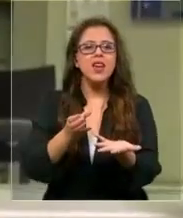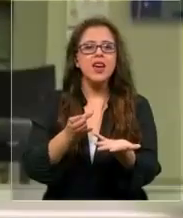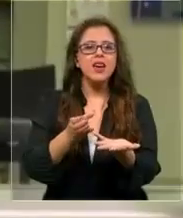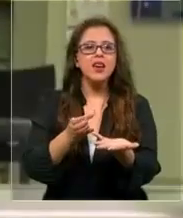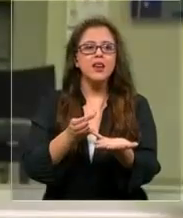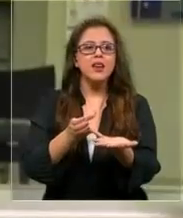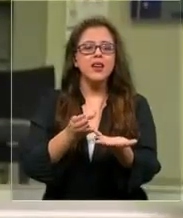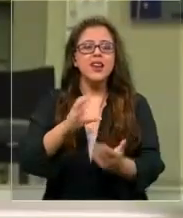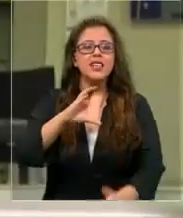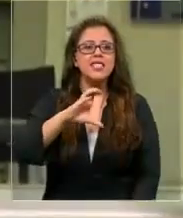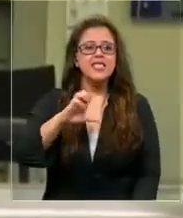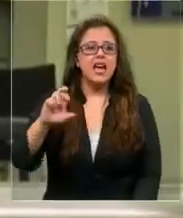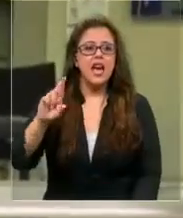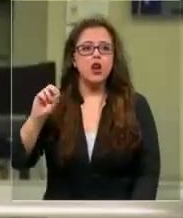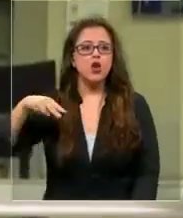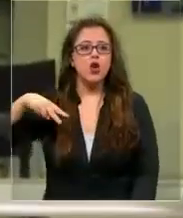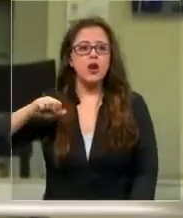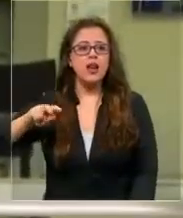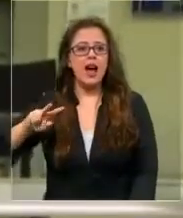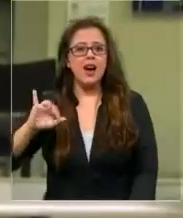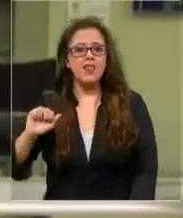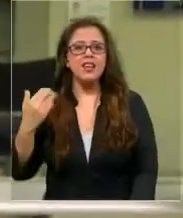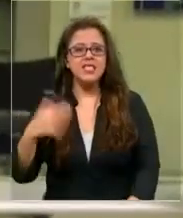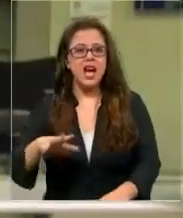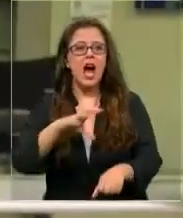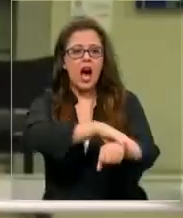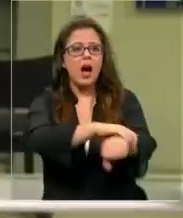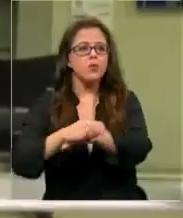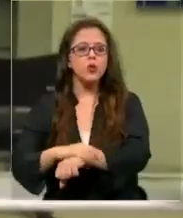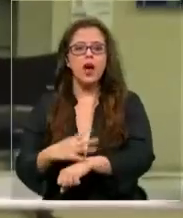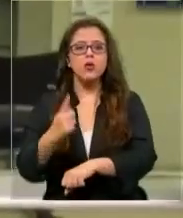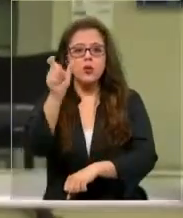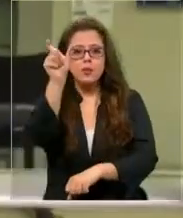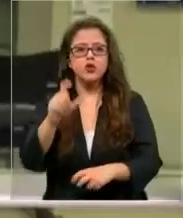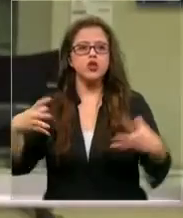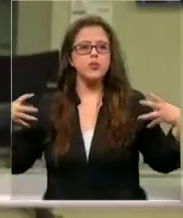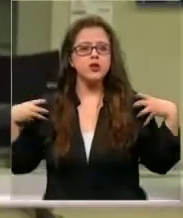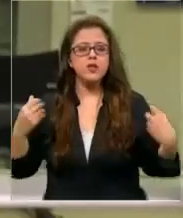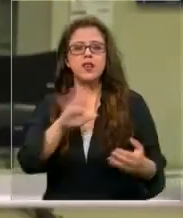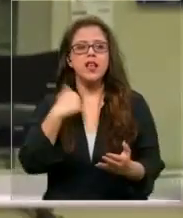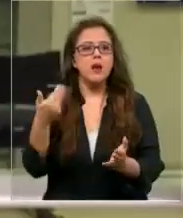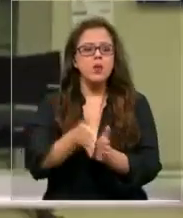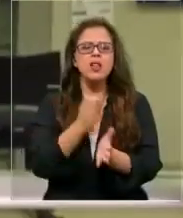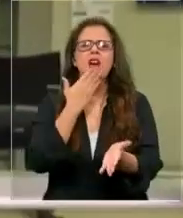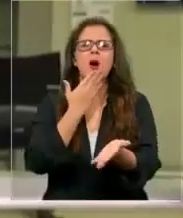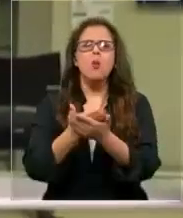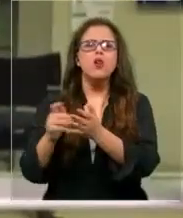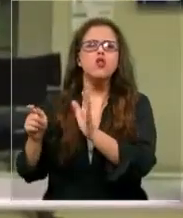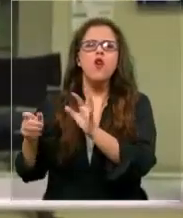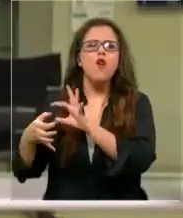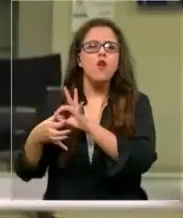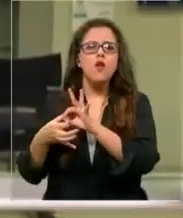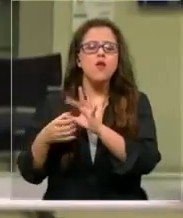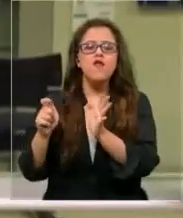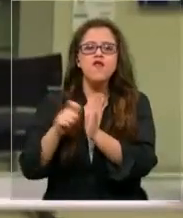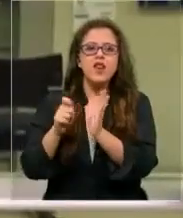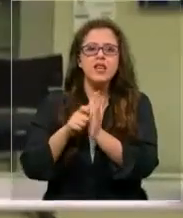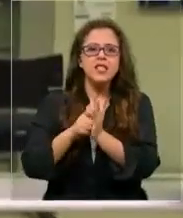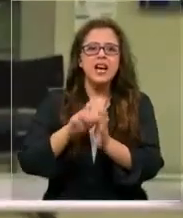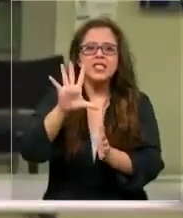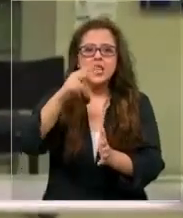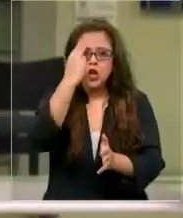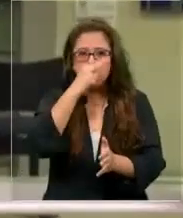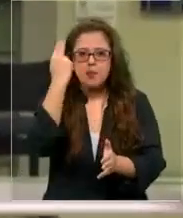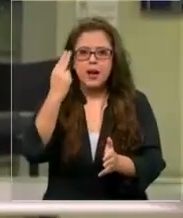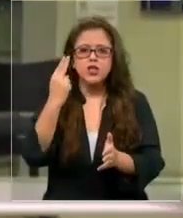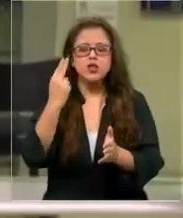detención del imputado por el homicidio calificado de un lactante de un año y dos meses. Hecho ocurrido el 5 de marzo en la comuna del Tavo,